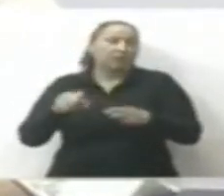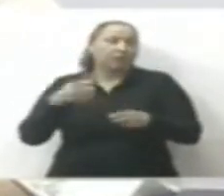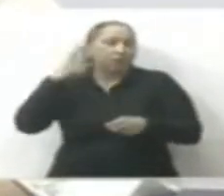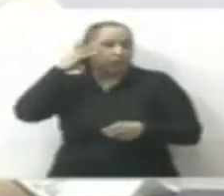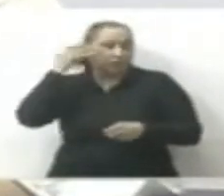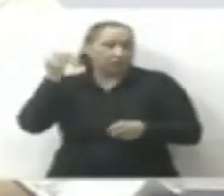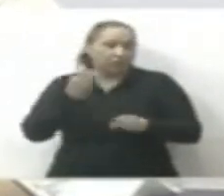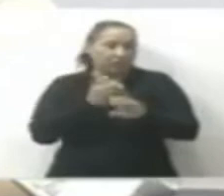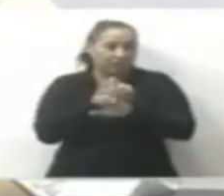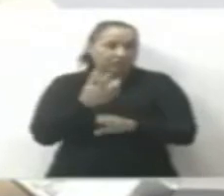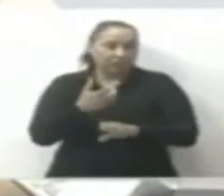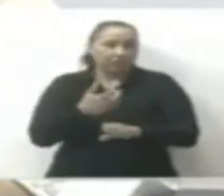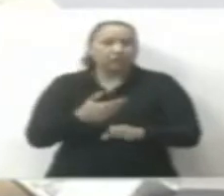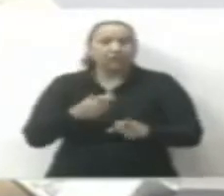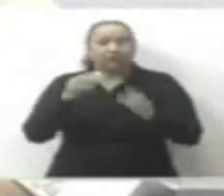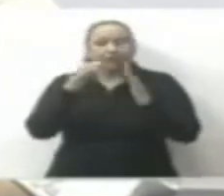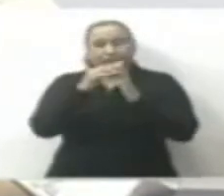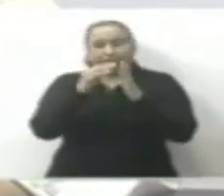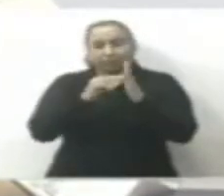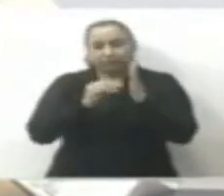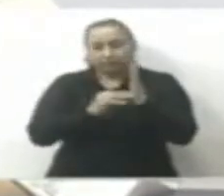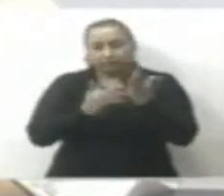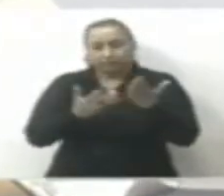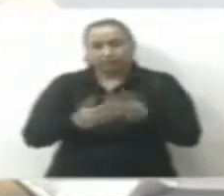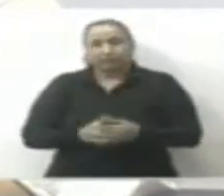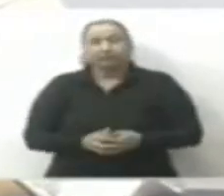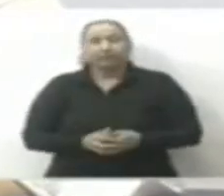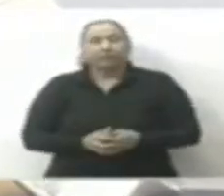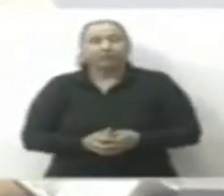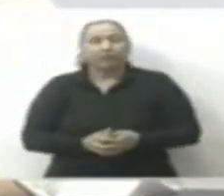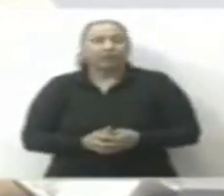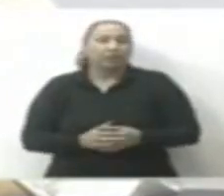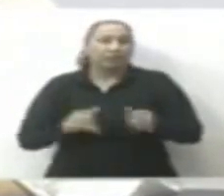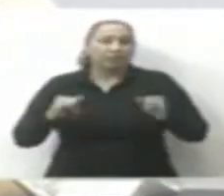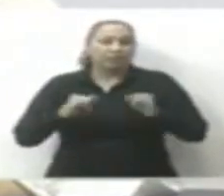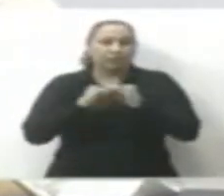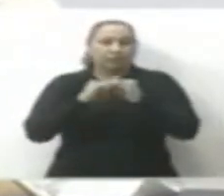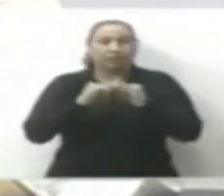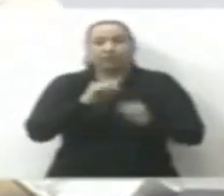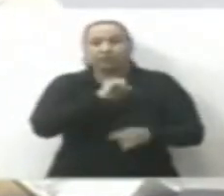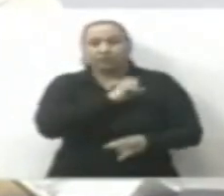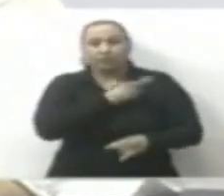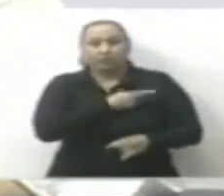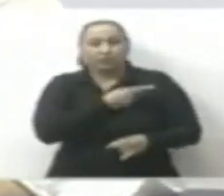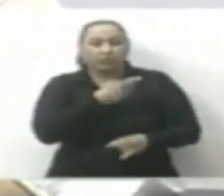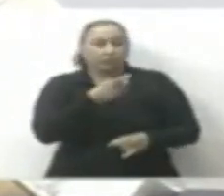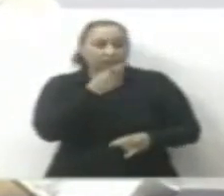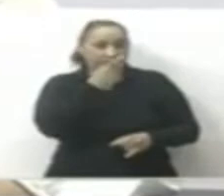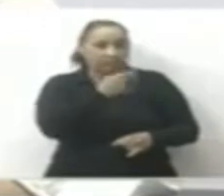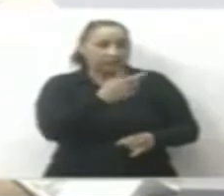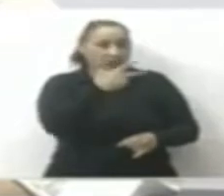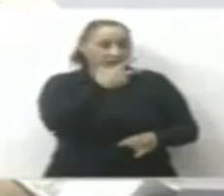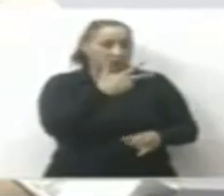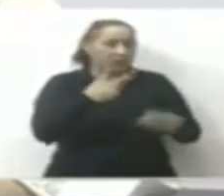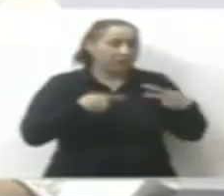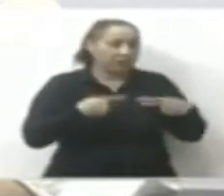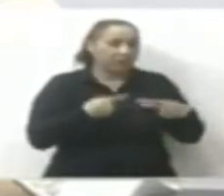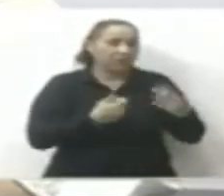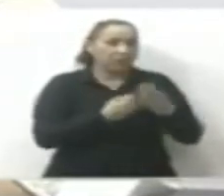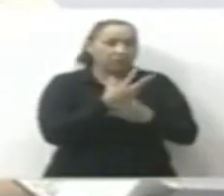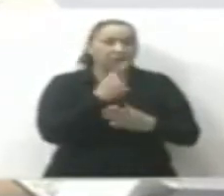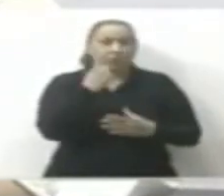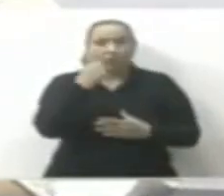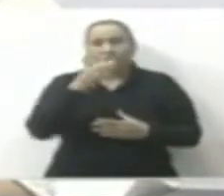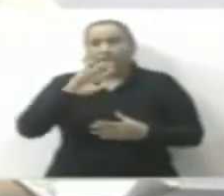y esta es la situación al día de hoy. Las instituciones del sector salud reportan que hubo ocho casos nuevos y una